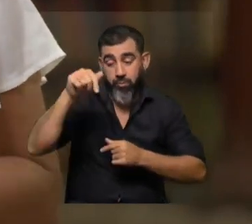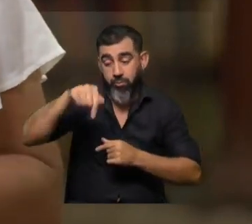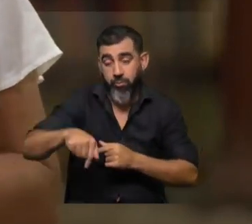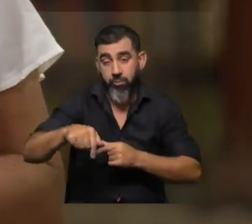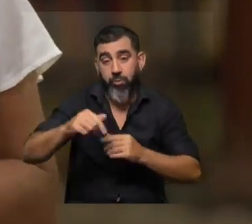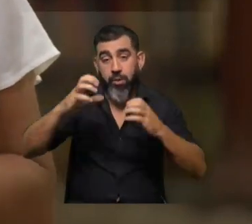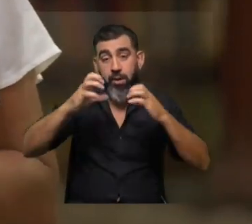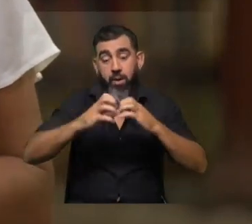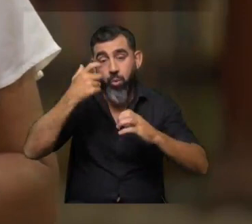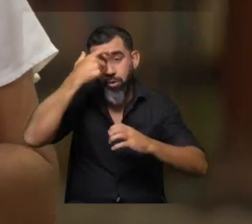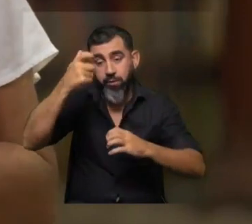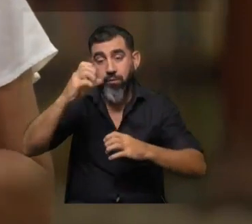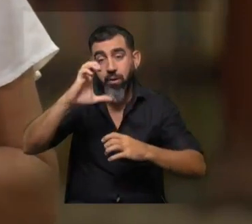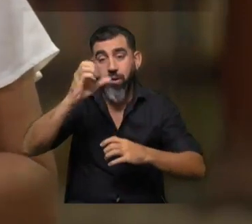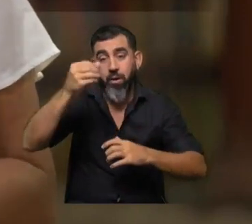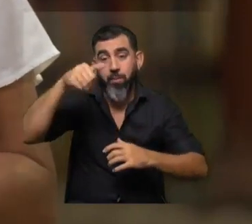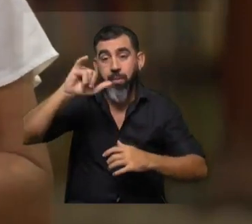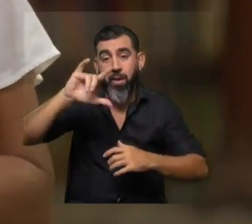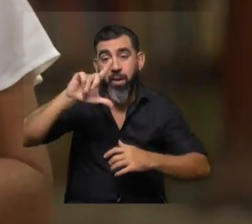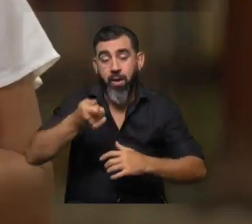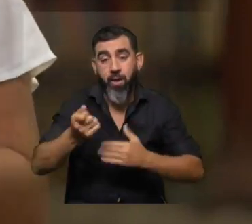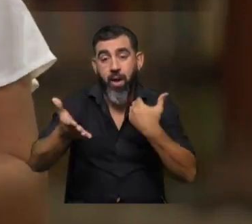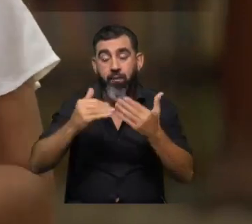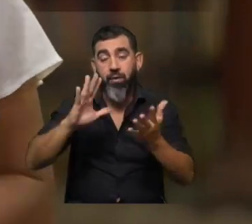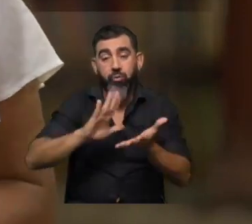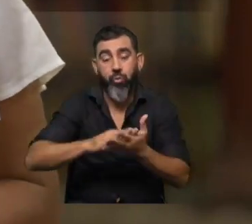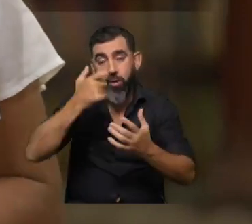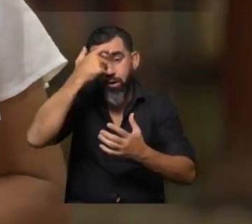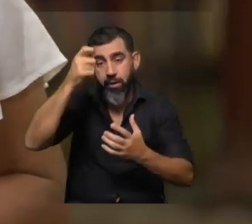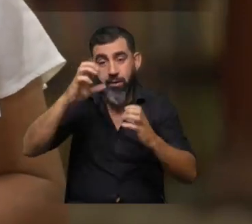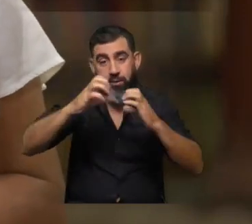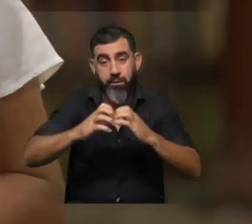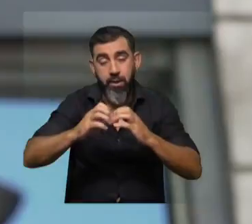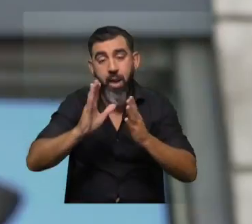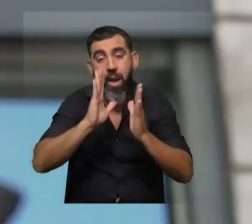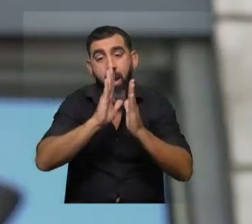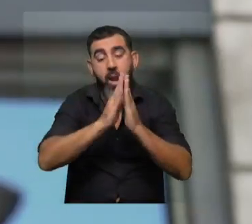a la neurocientífica Camila Sugarramurdi para hablar de neurociencia en la librería.